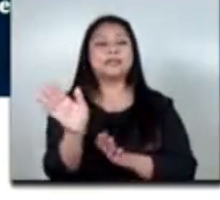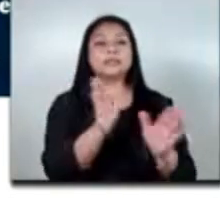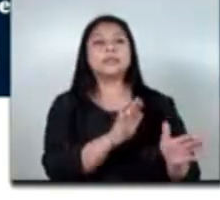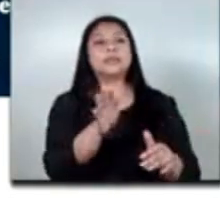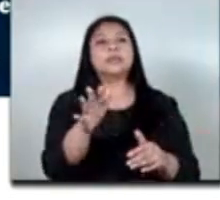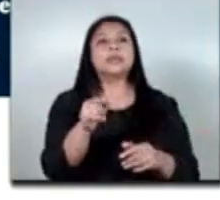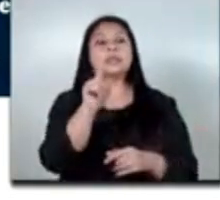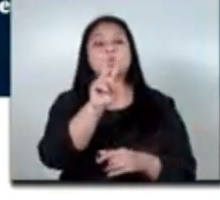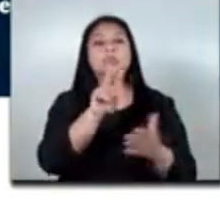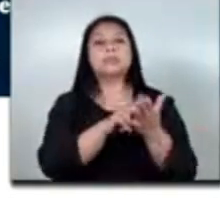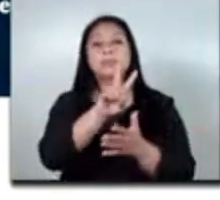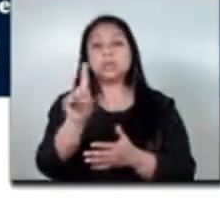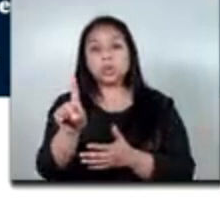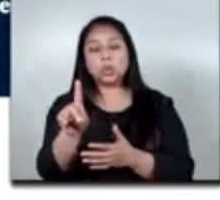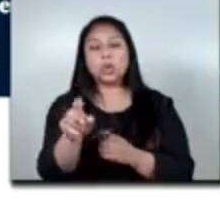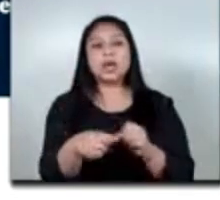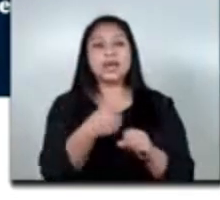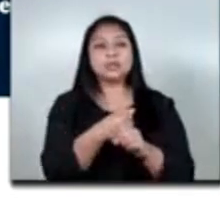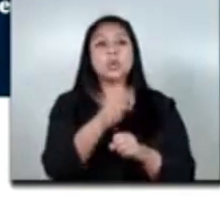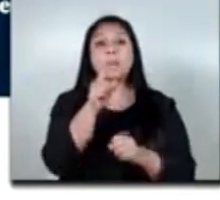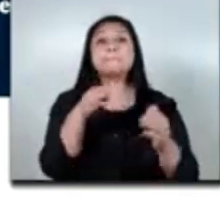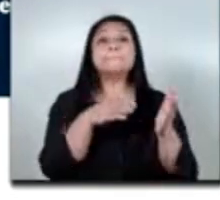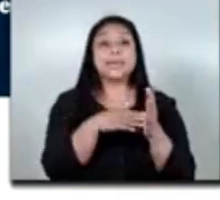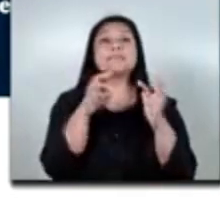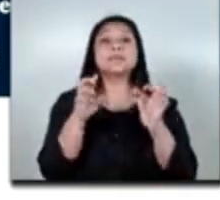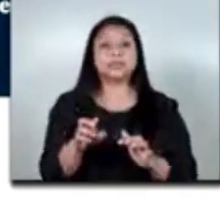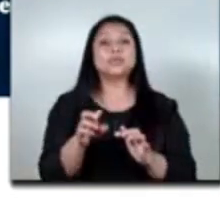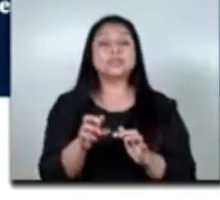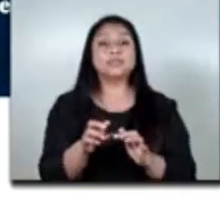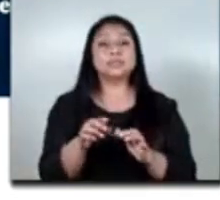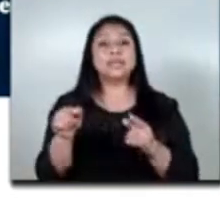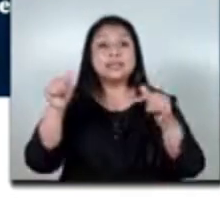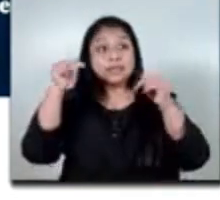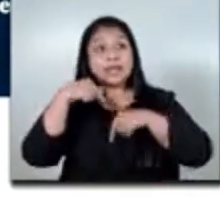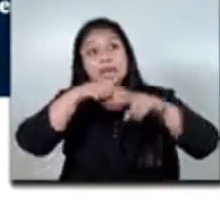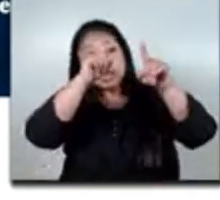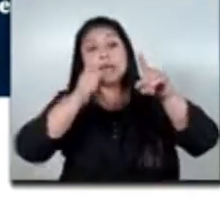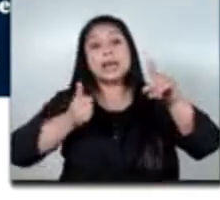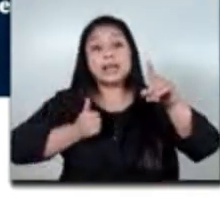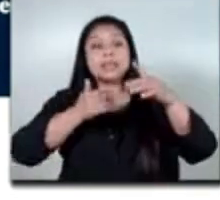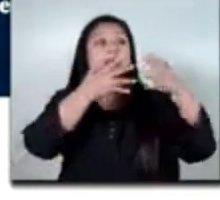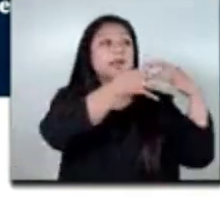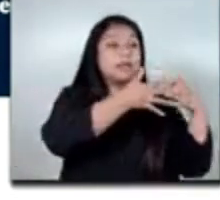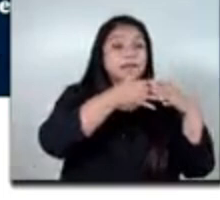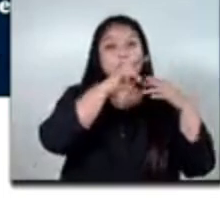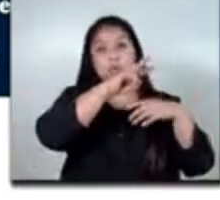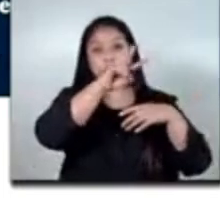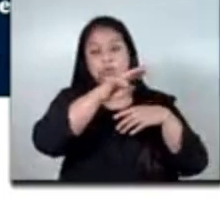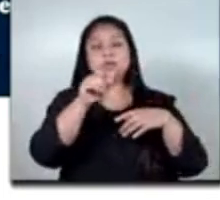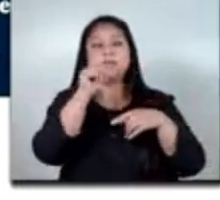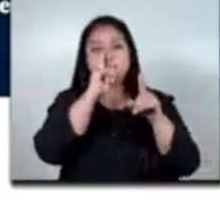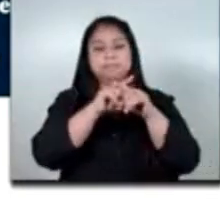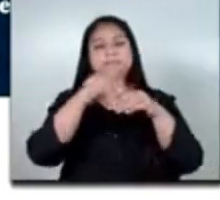año 2021 fueron casi mil personas tanto en el gobierno hacia canadá como hacia eeuu también agradezco al